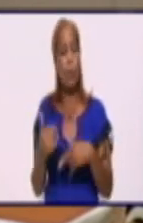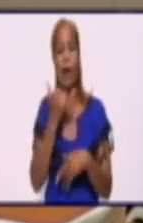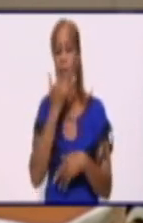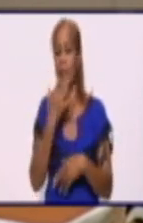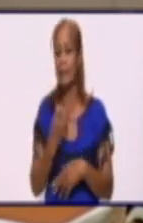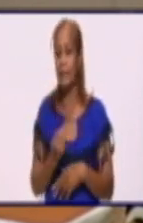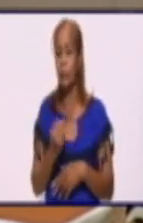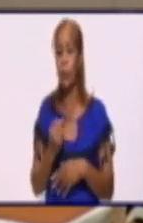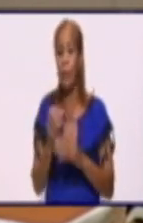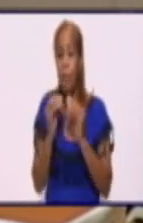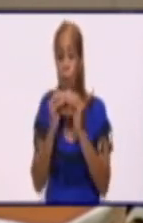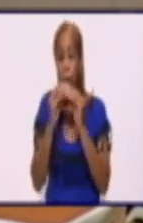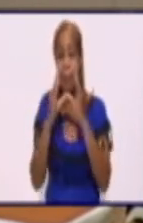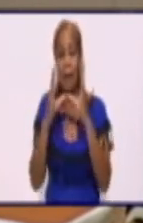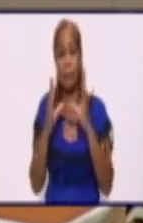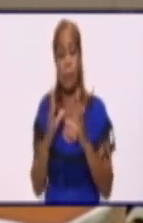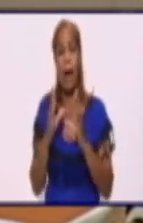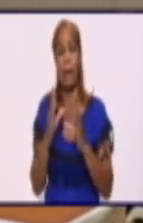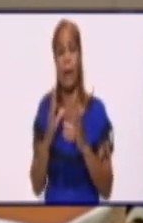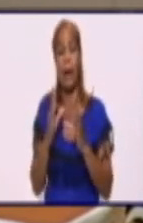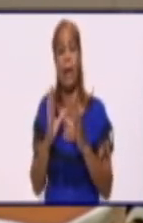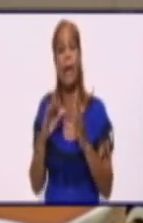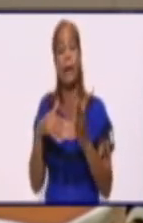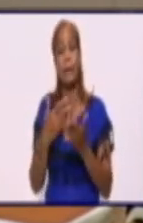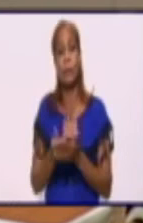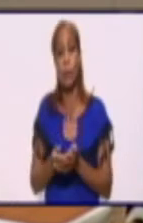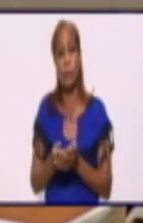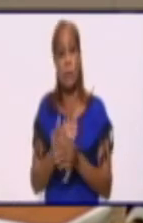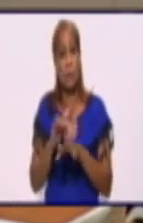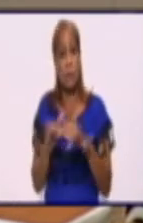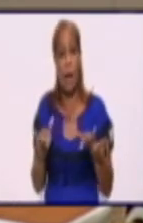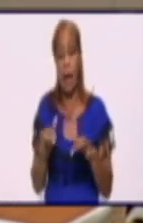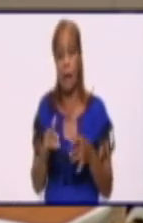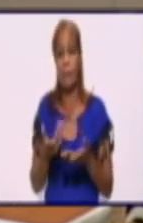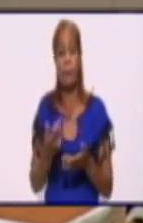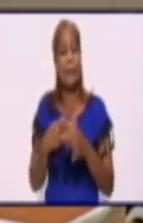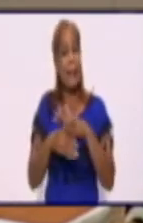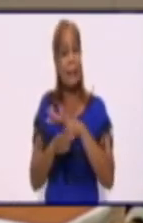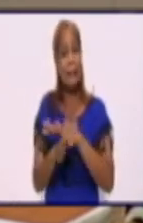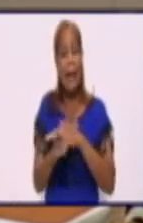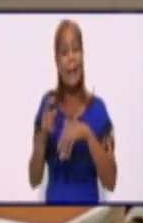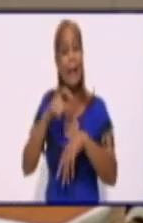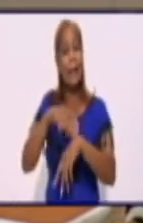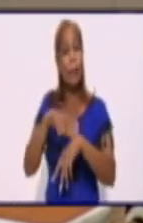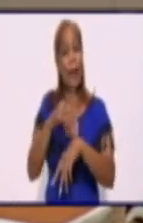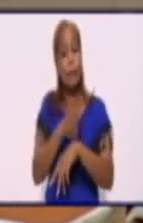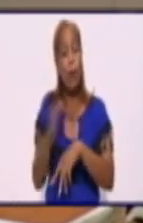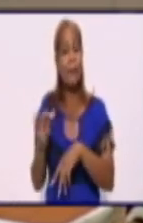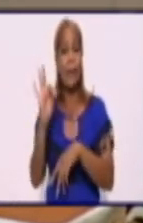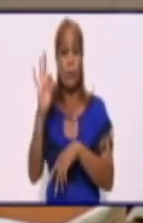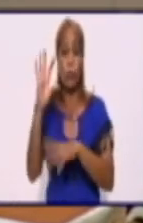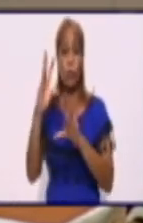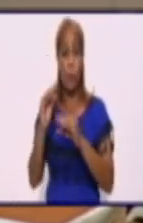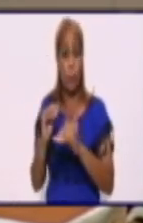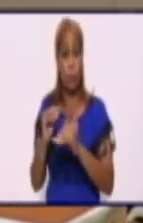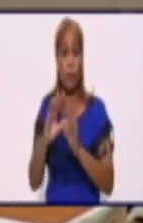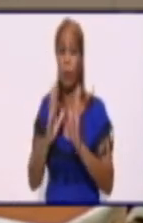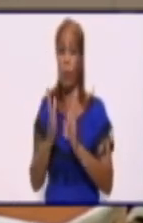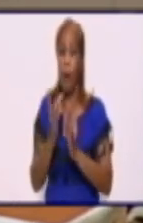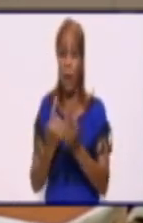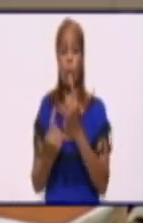carga demandada, incluso de entrar en el horario pico con todos nuestros clientes servidos. Bueno, en el día de ayer,